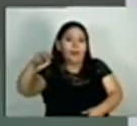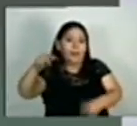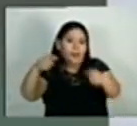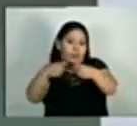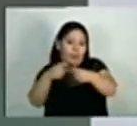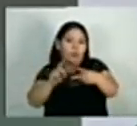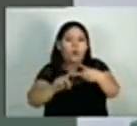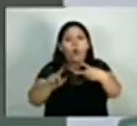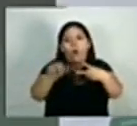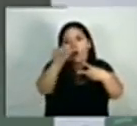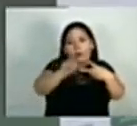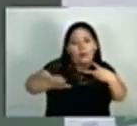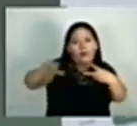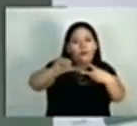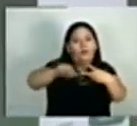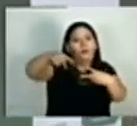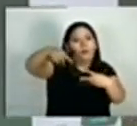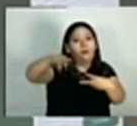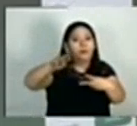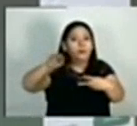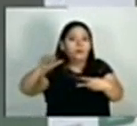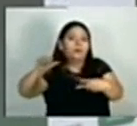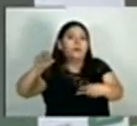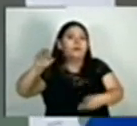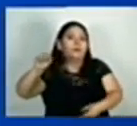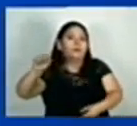Instagram arroba Puma Energy SV.